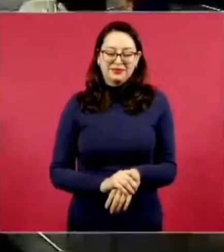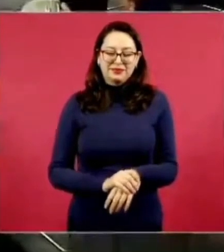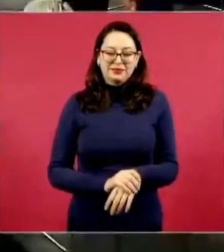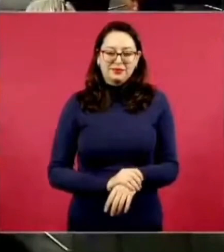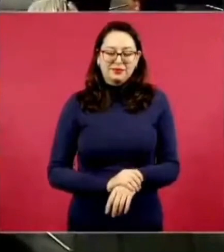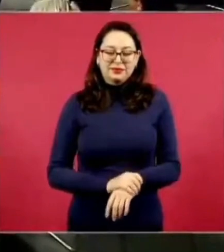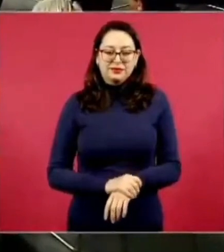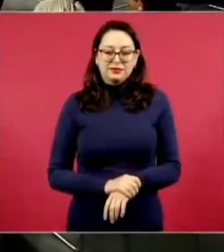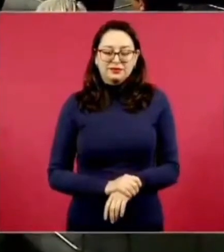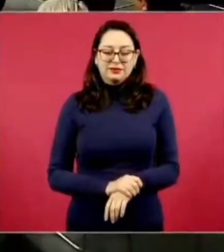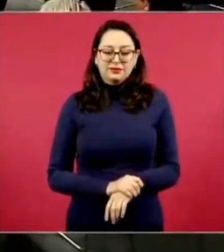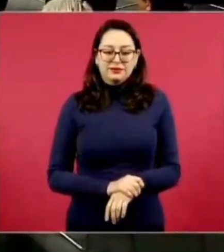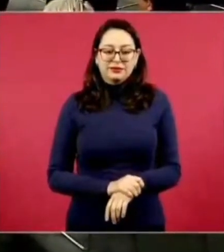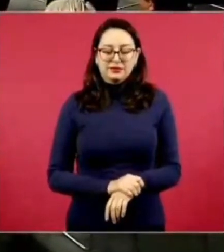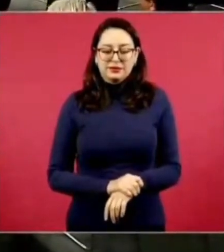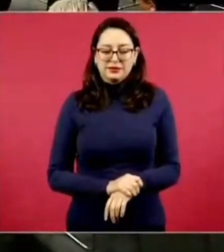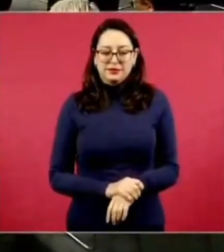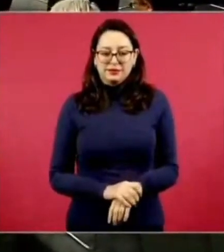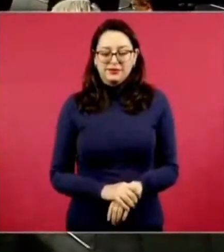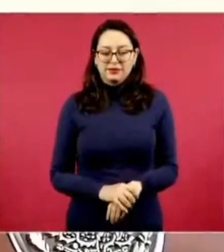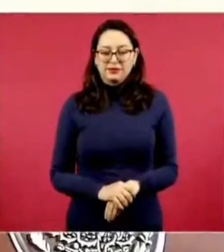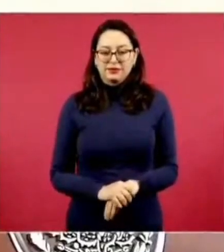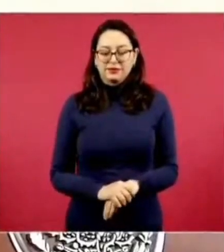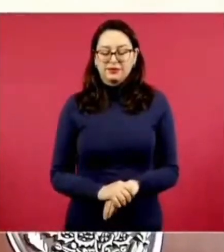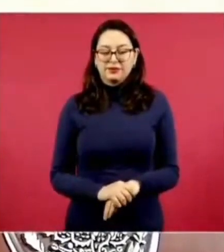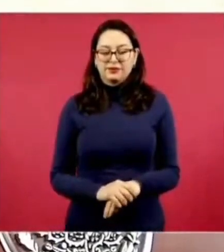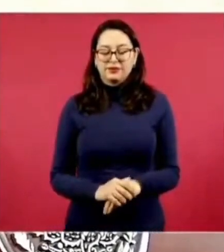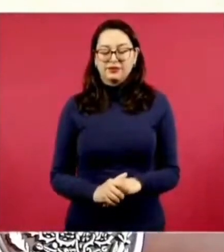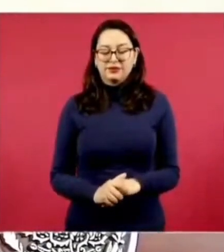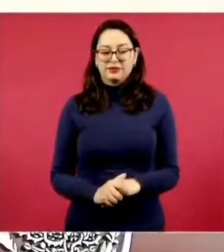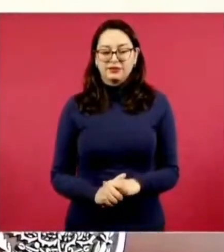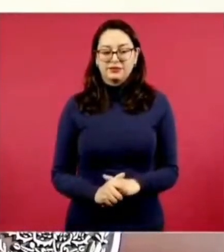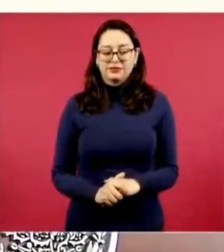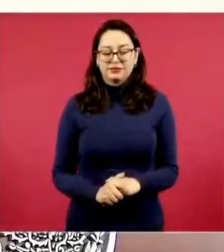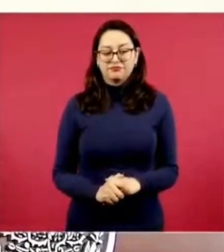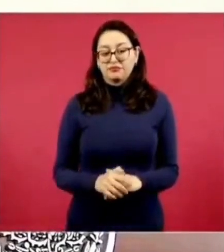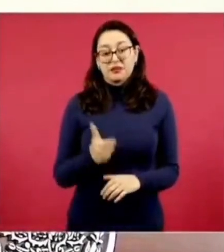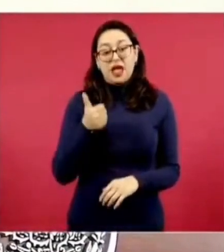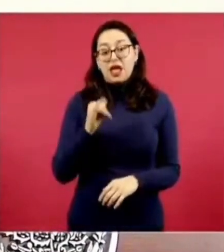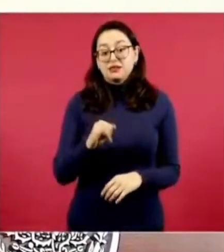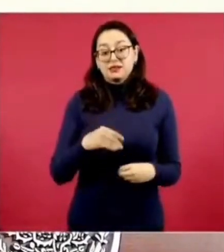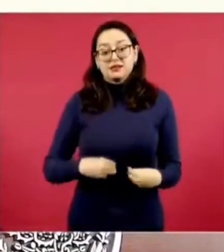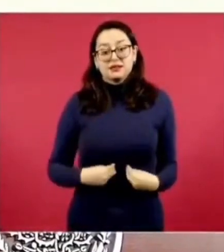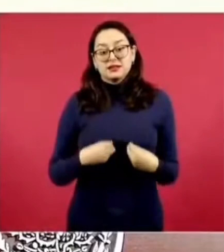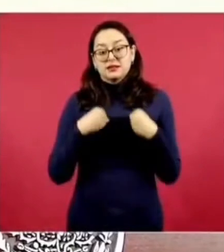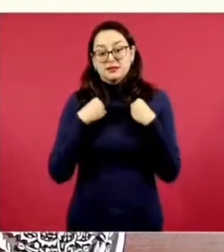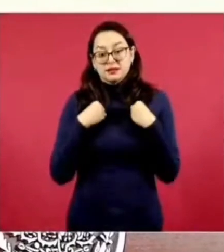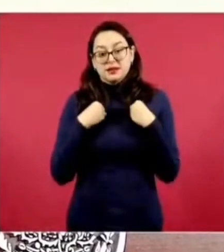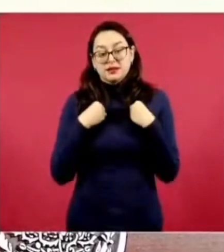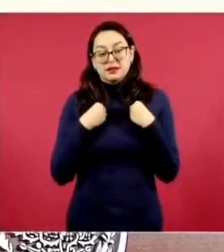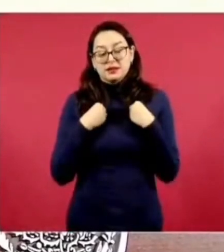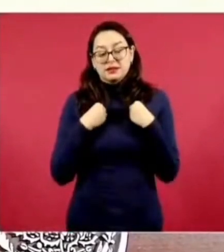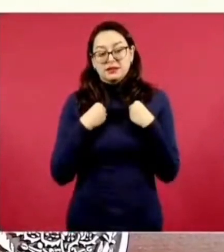y esa es esa es la la vida y como